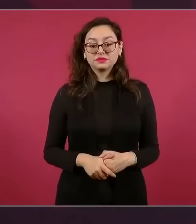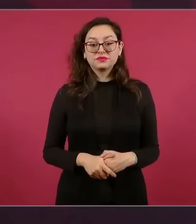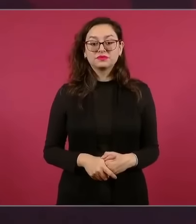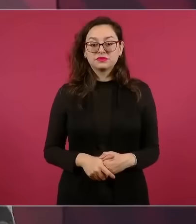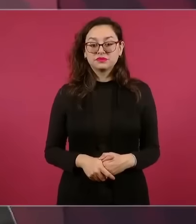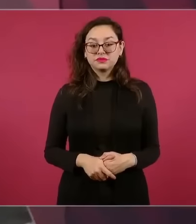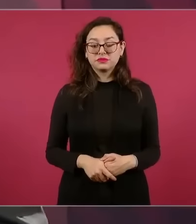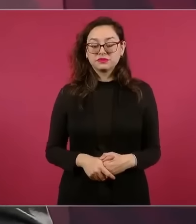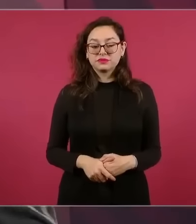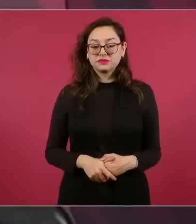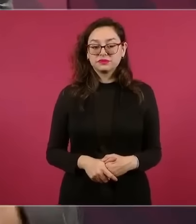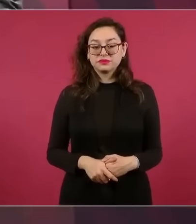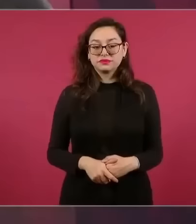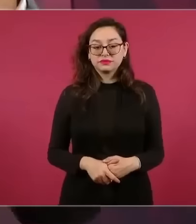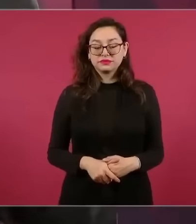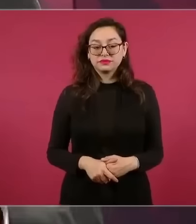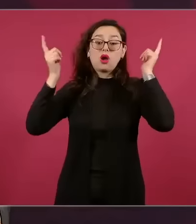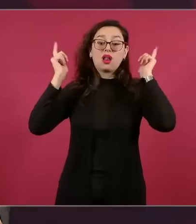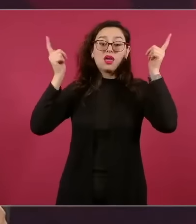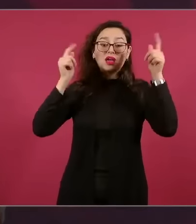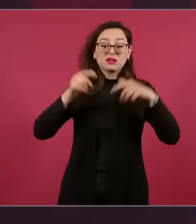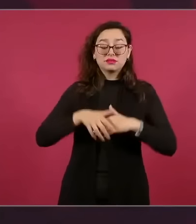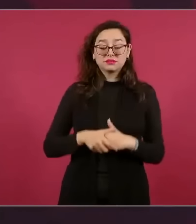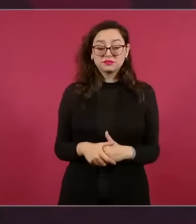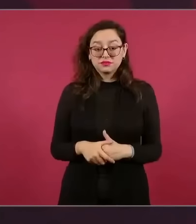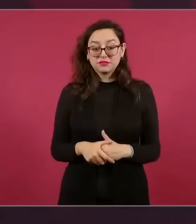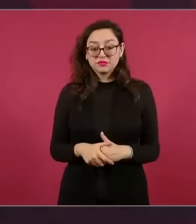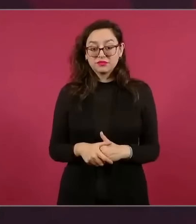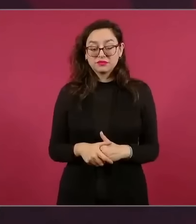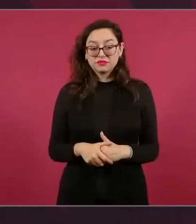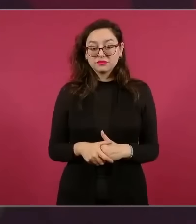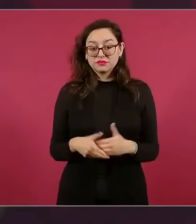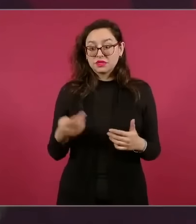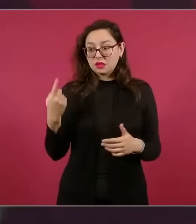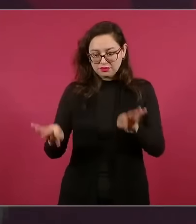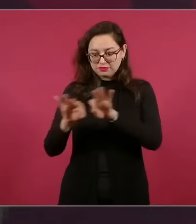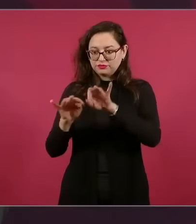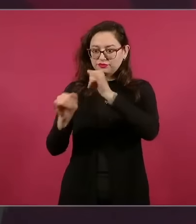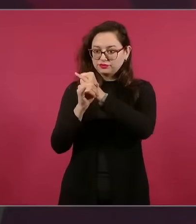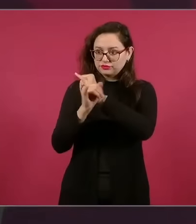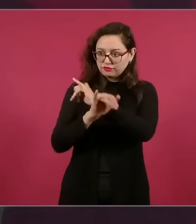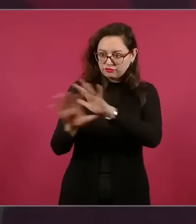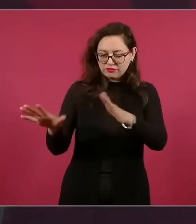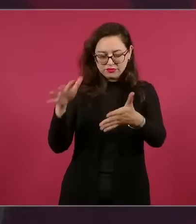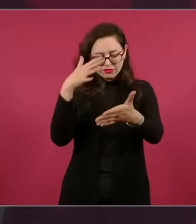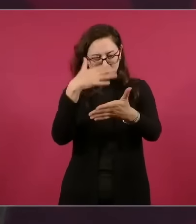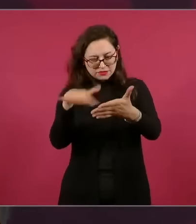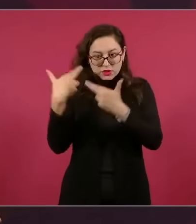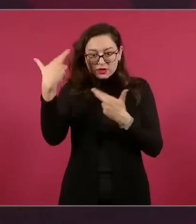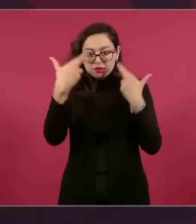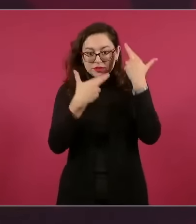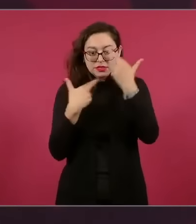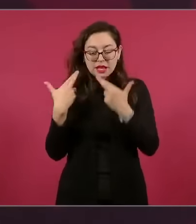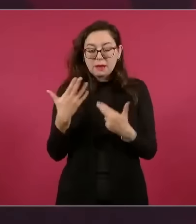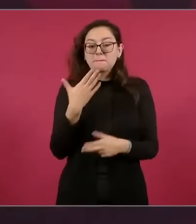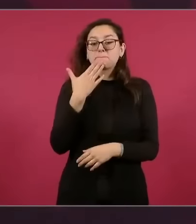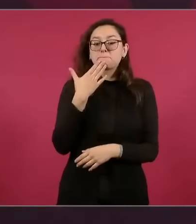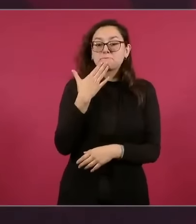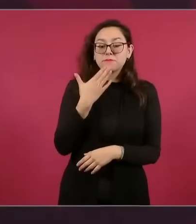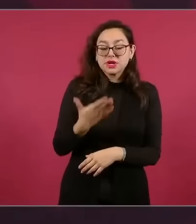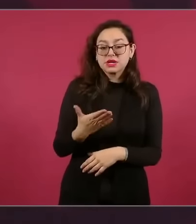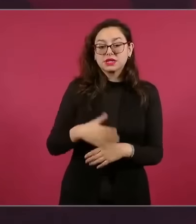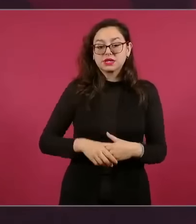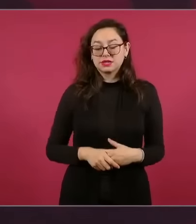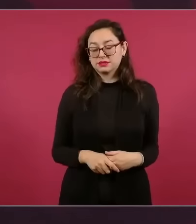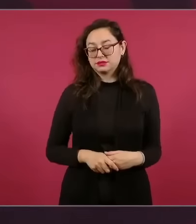cada quien, con información suficiente. Tenías